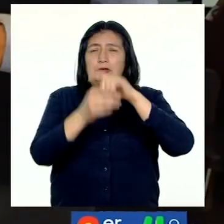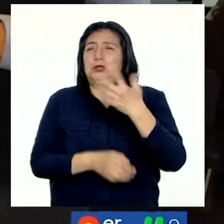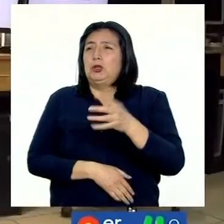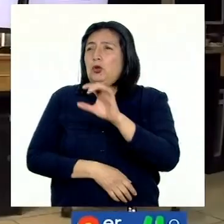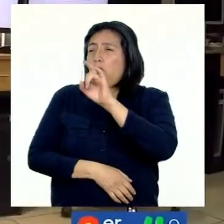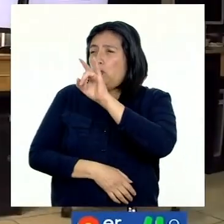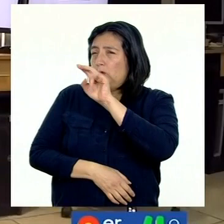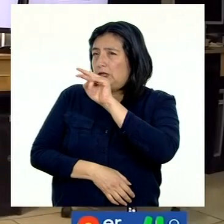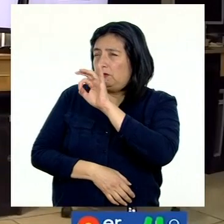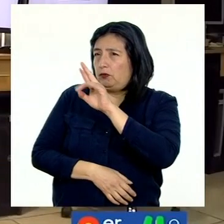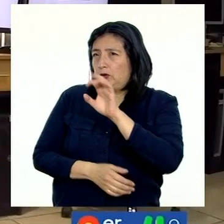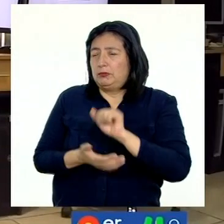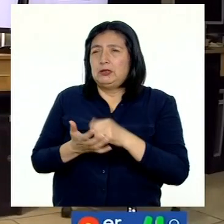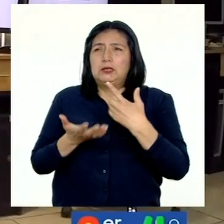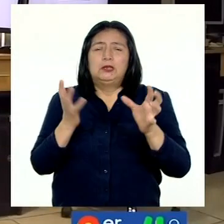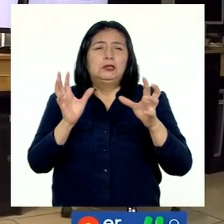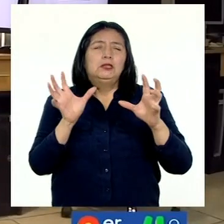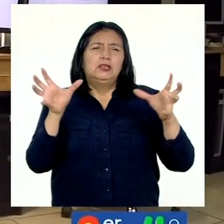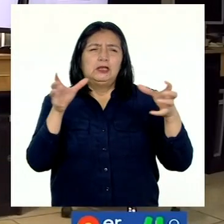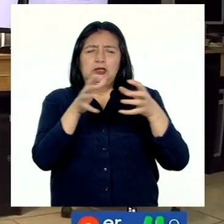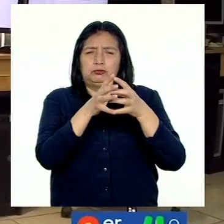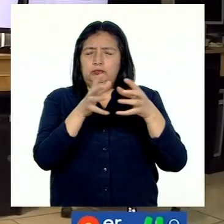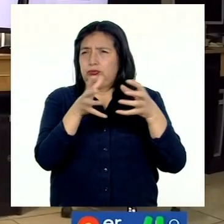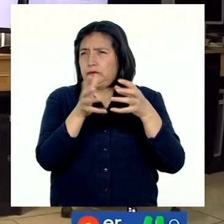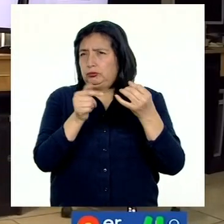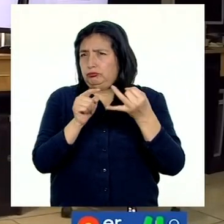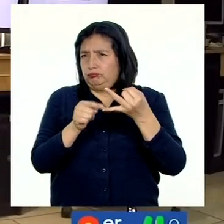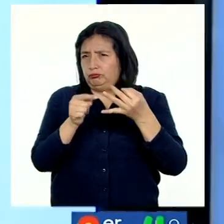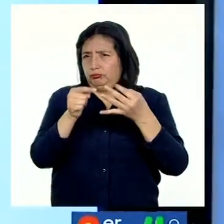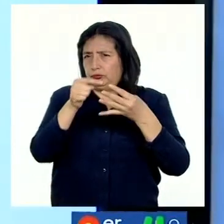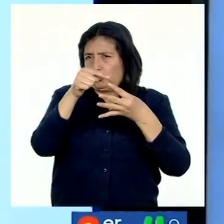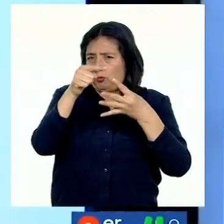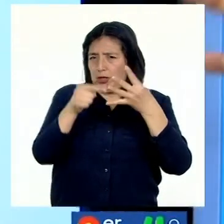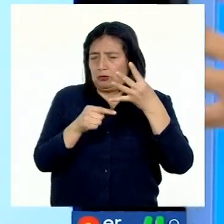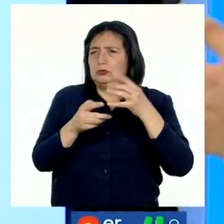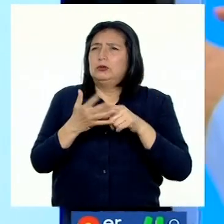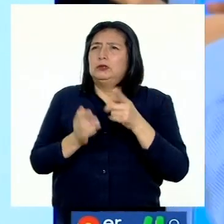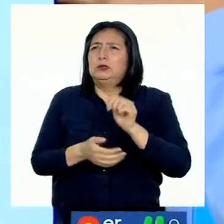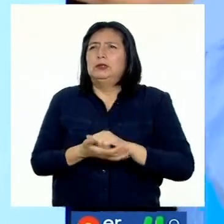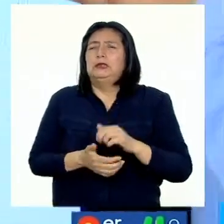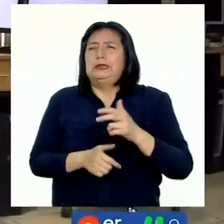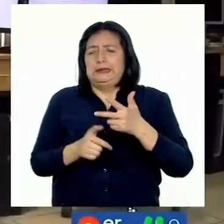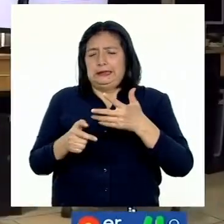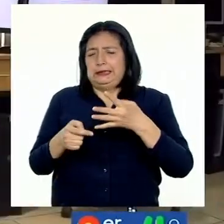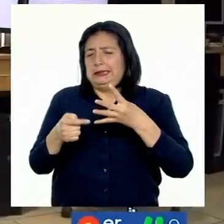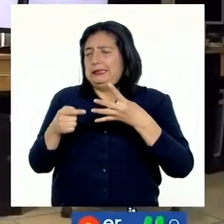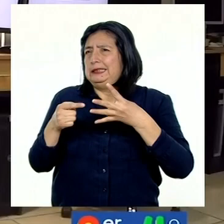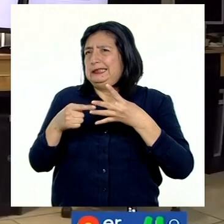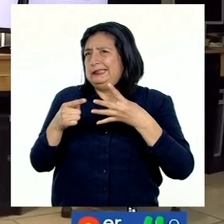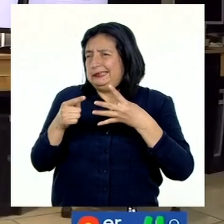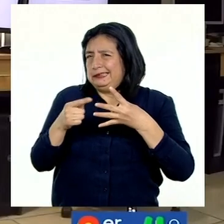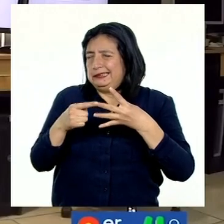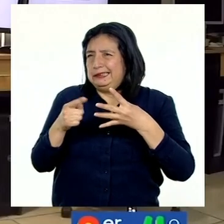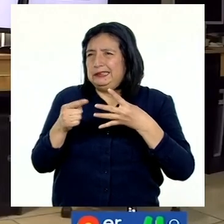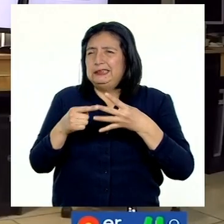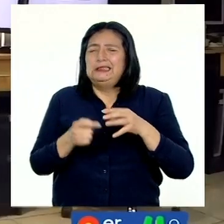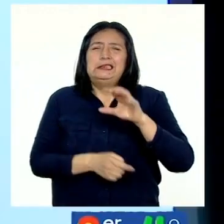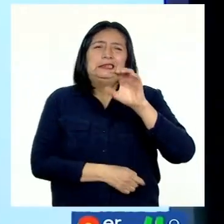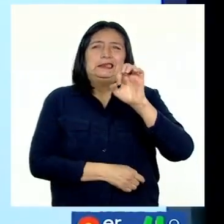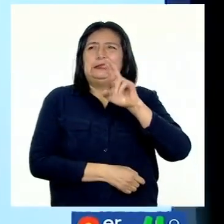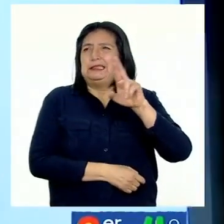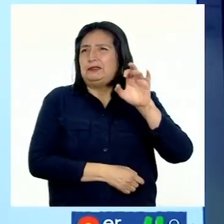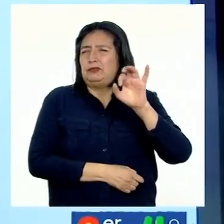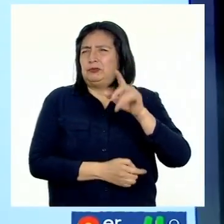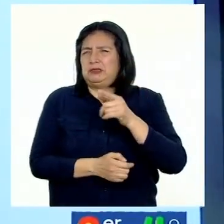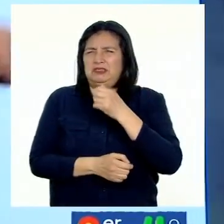cumuliformes, las cúmulos y las cumulonimbos. Y la tercera tipo de nube son nubes tipo cirriformes.